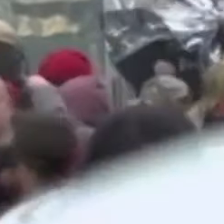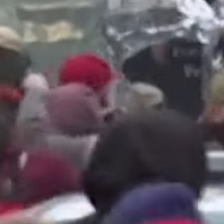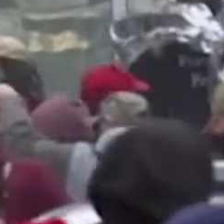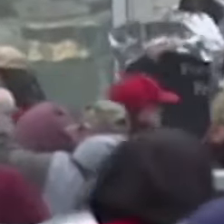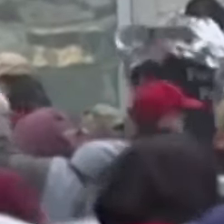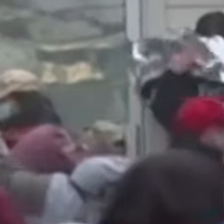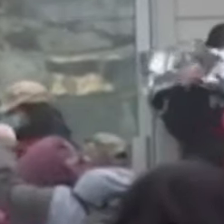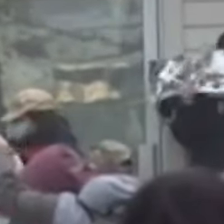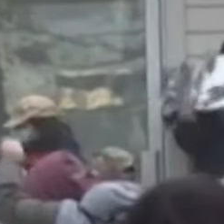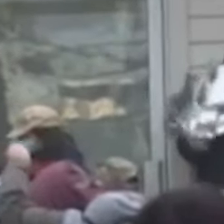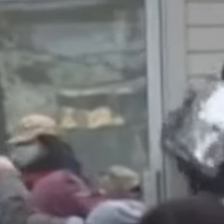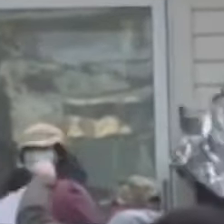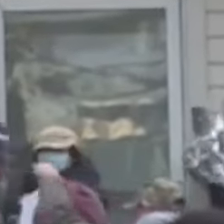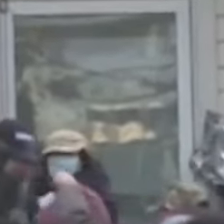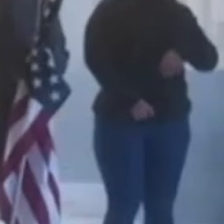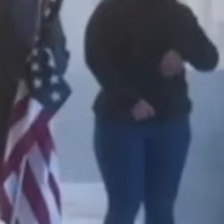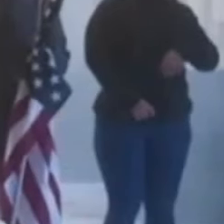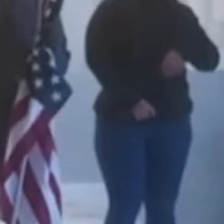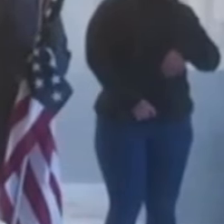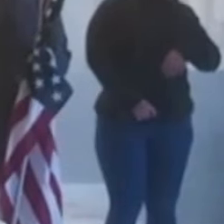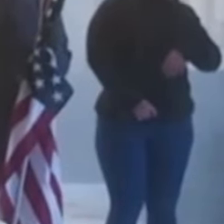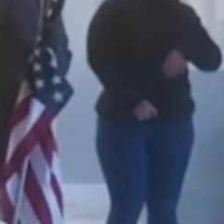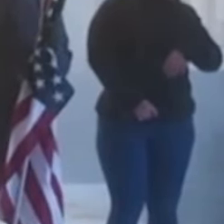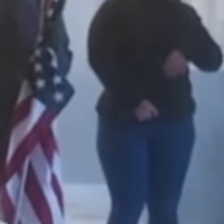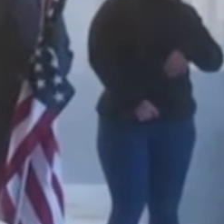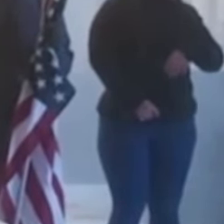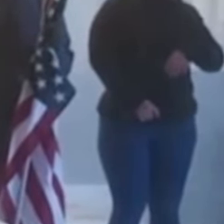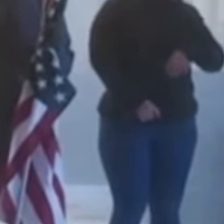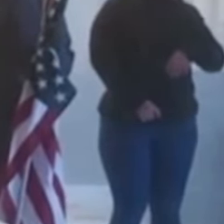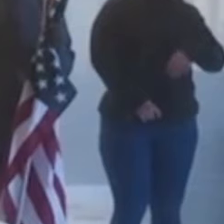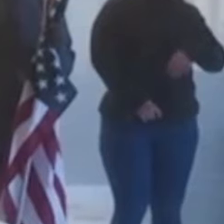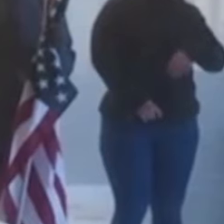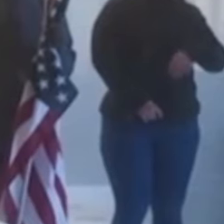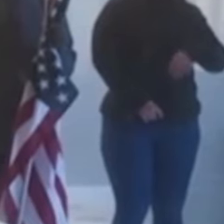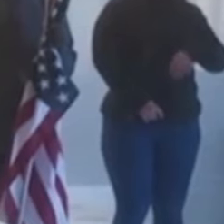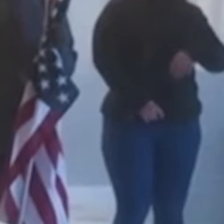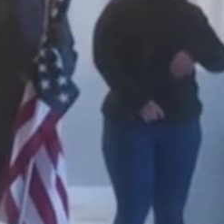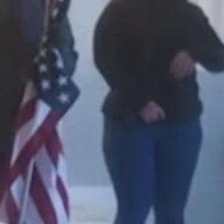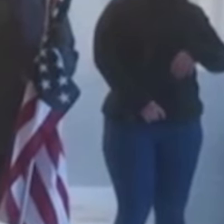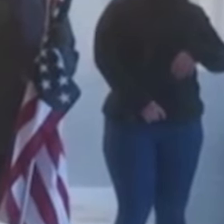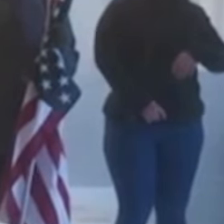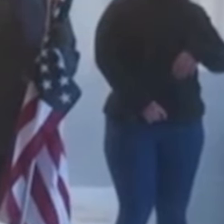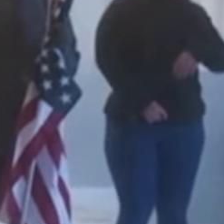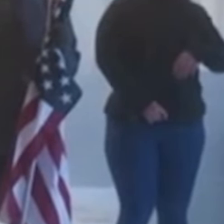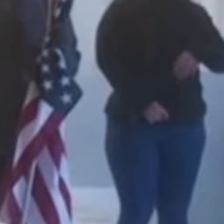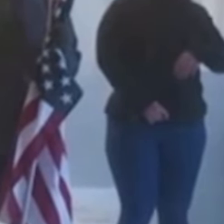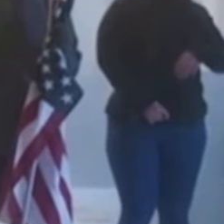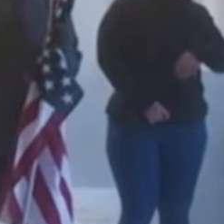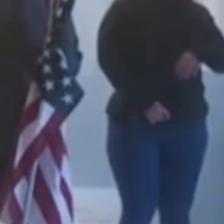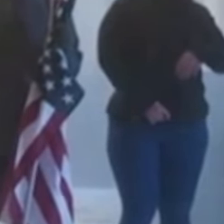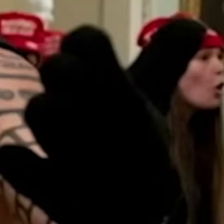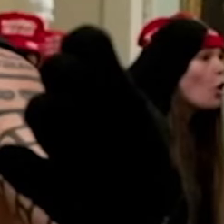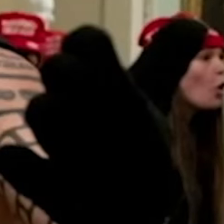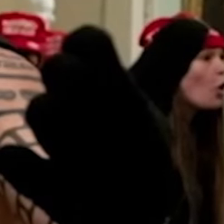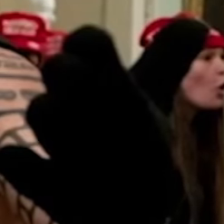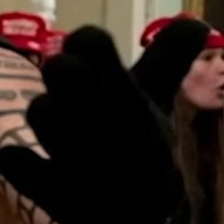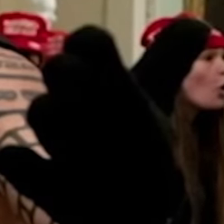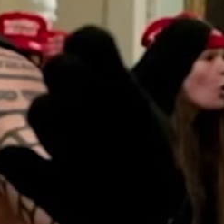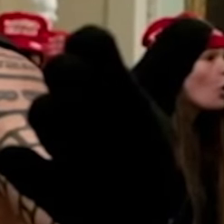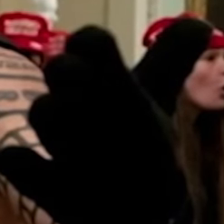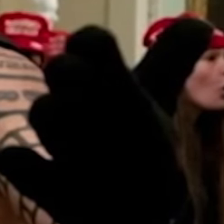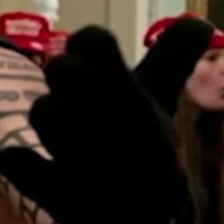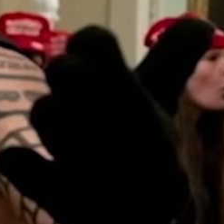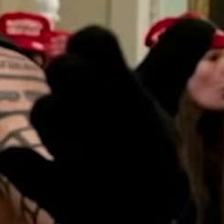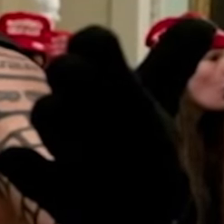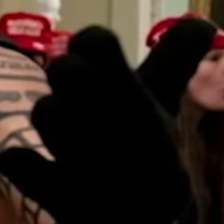los manifestantes que rodeaban el Congreso. La turba forzó la interrupción de los debates, poco después de que el vicepresidente Mike Pence anunciara